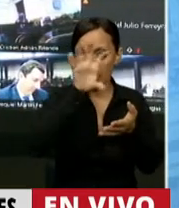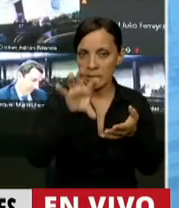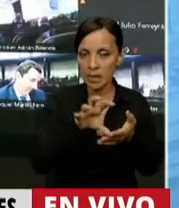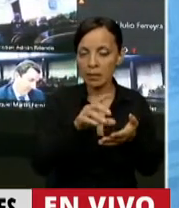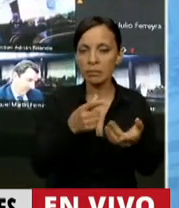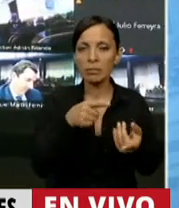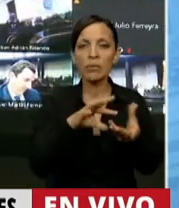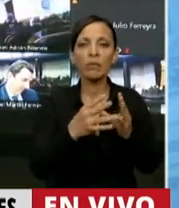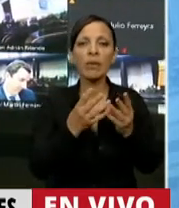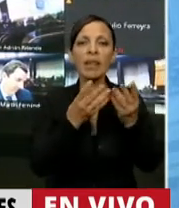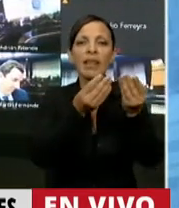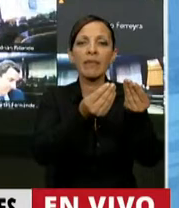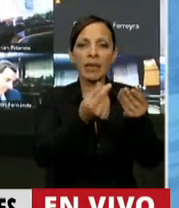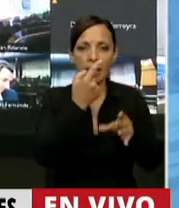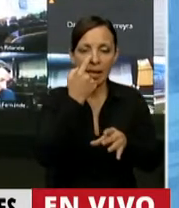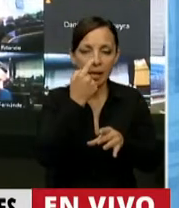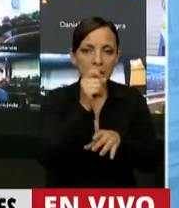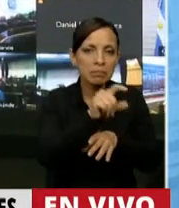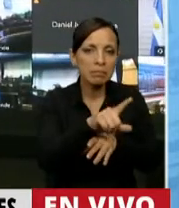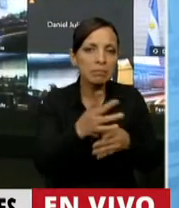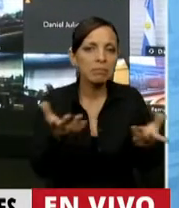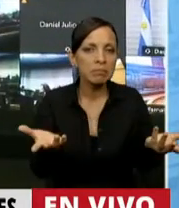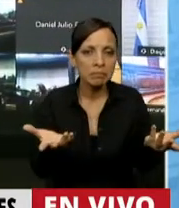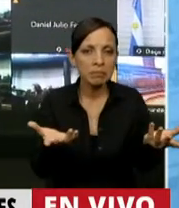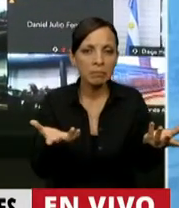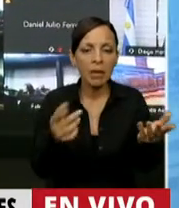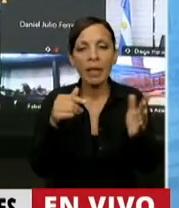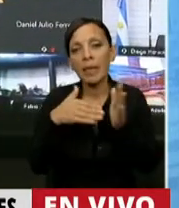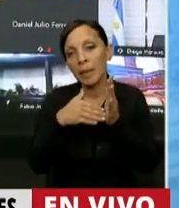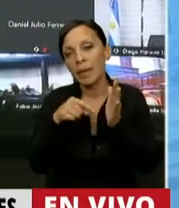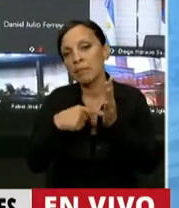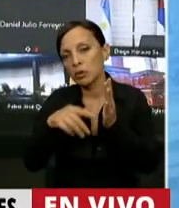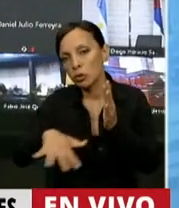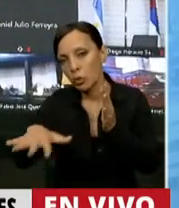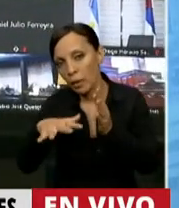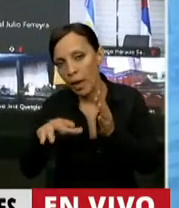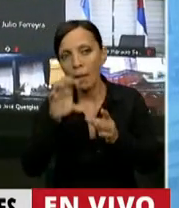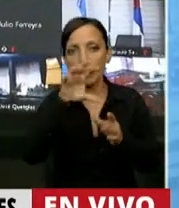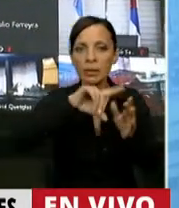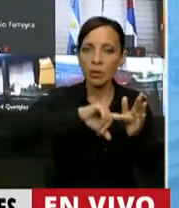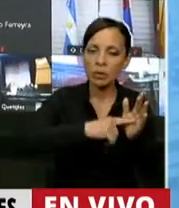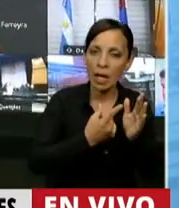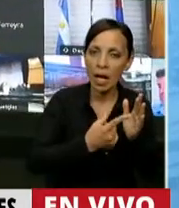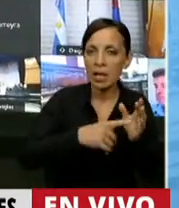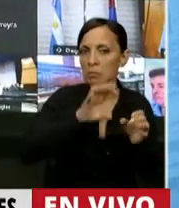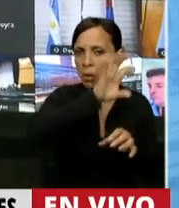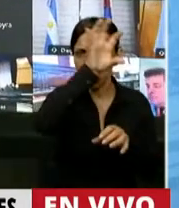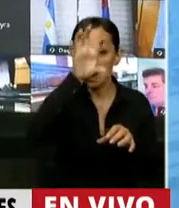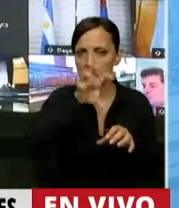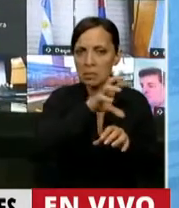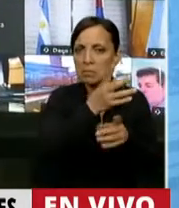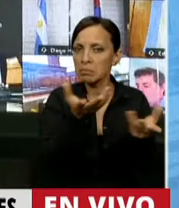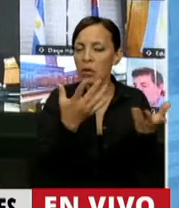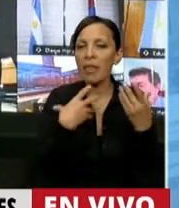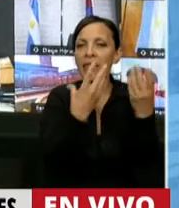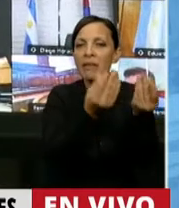estaría defendiendo los intereses, aquel que defiende, el de la ciudad, el de la provincia de Buenos Aires, el de cualquier otra provincia del país, estaría